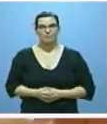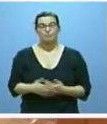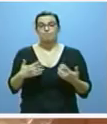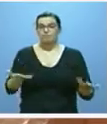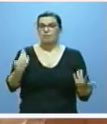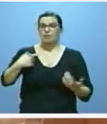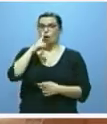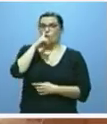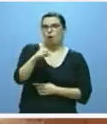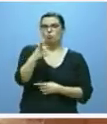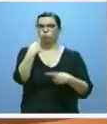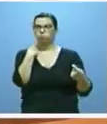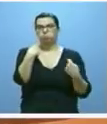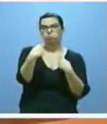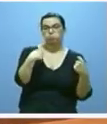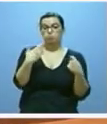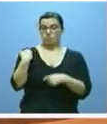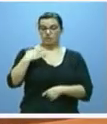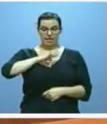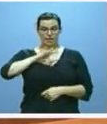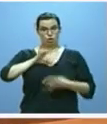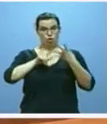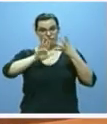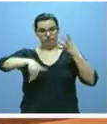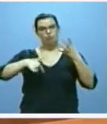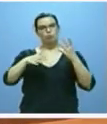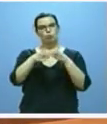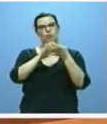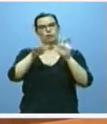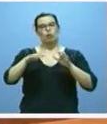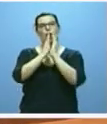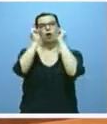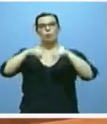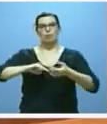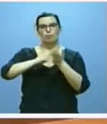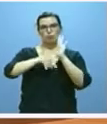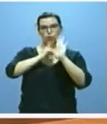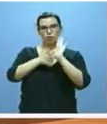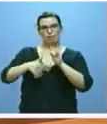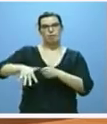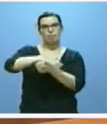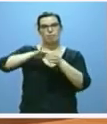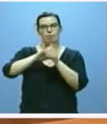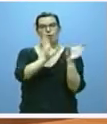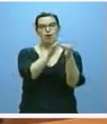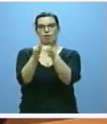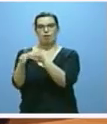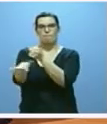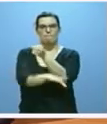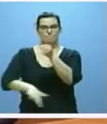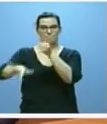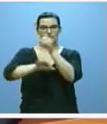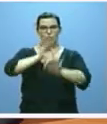año de negociaciones, a finales de enero, la Junta aprobó el proyecto de ley del mapa de unidades básicas de ordenación y servicios